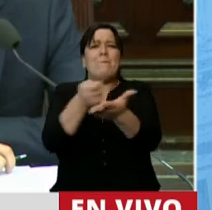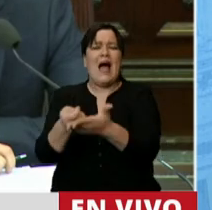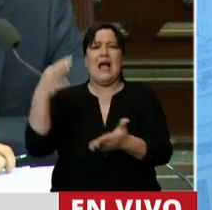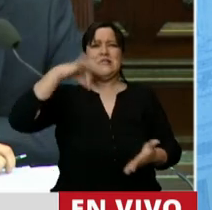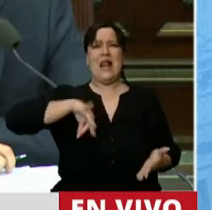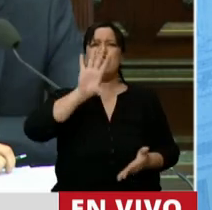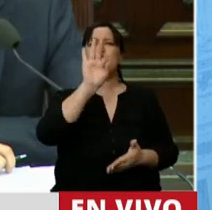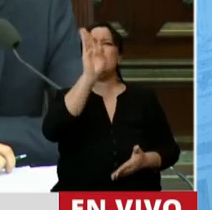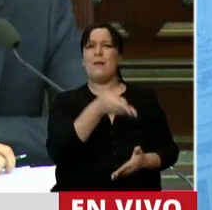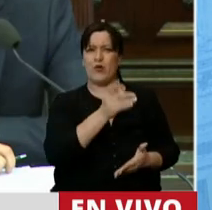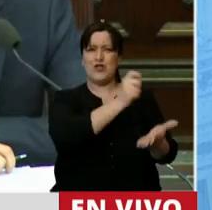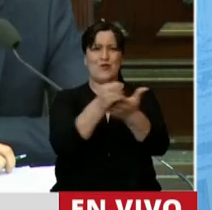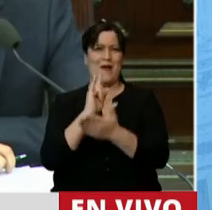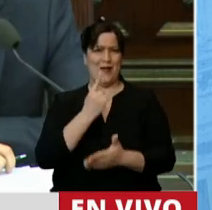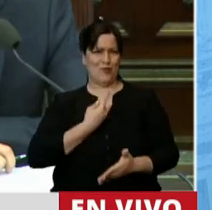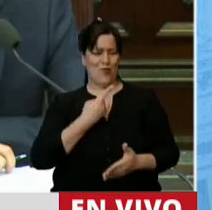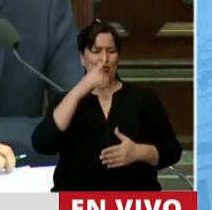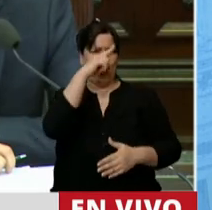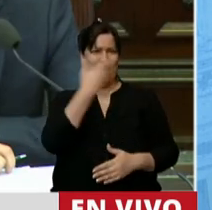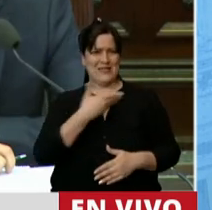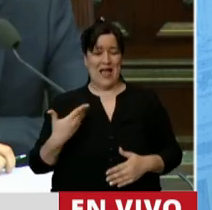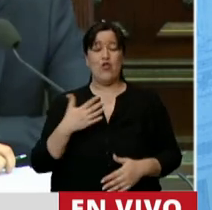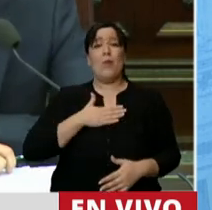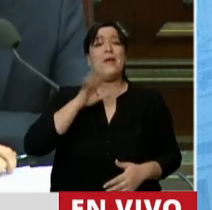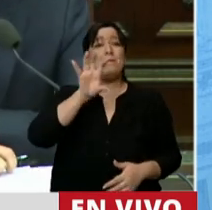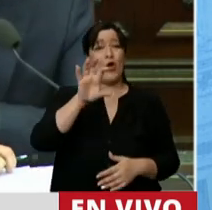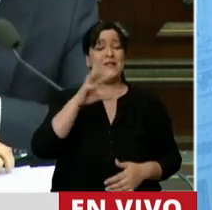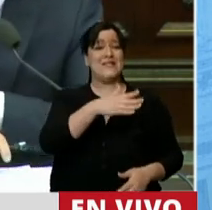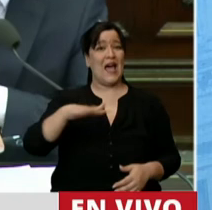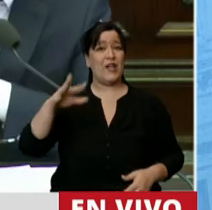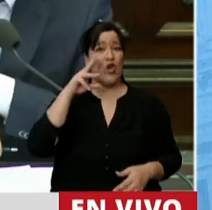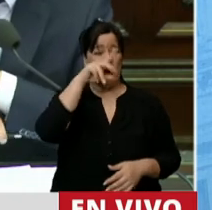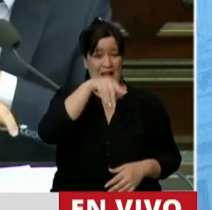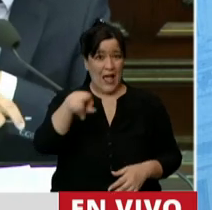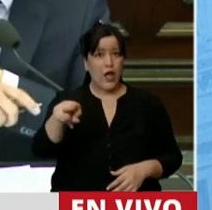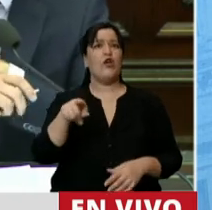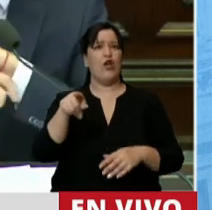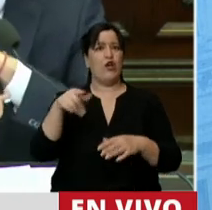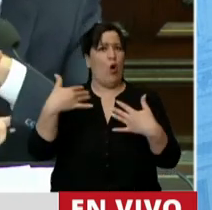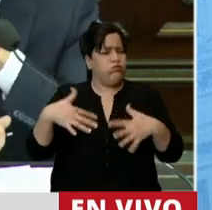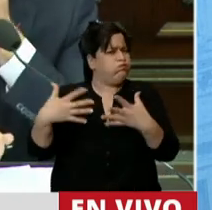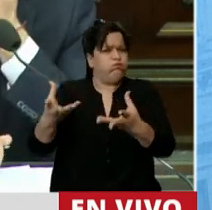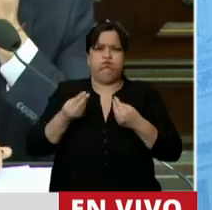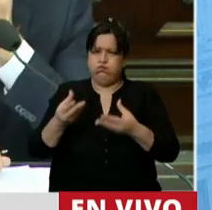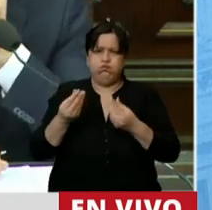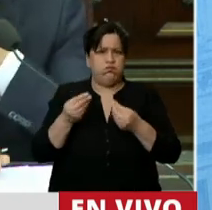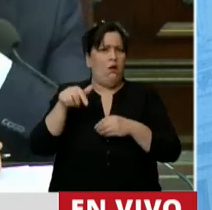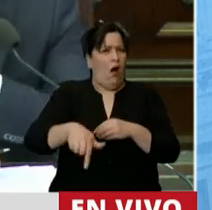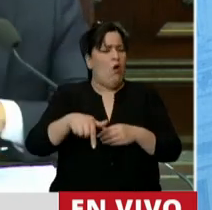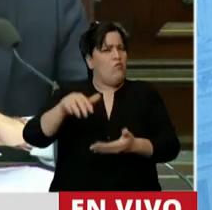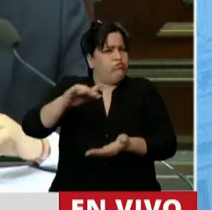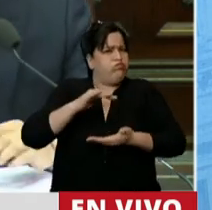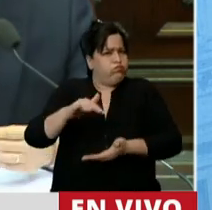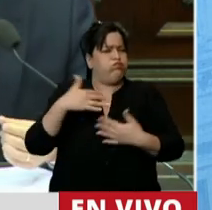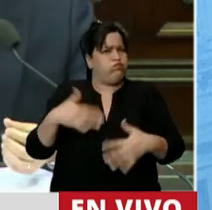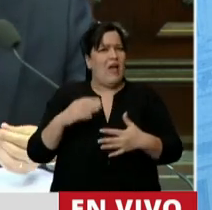trabajadores. Mi provincia, Río Negro, en estos meses ha recibido más asistencia que nunca antes, creo yo,